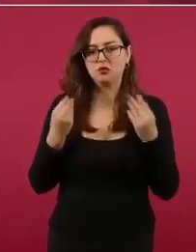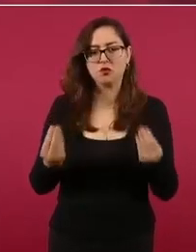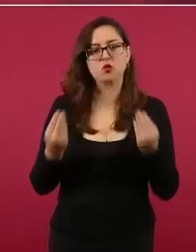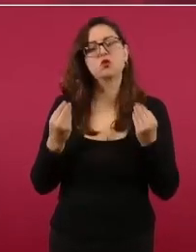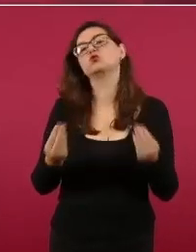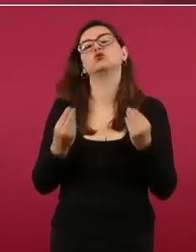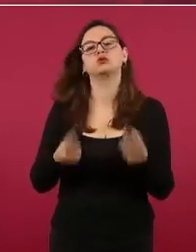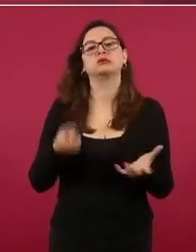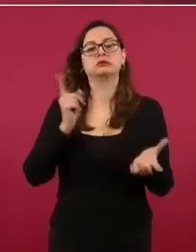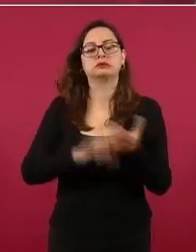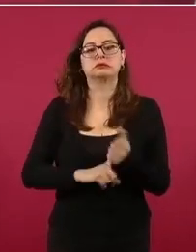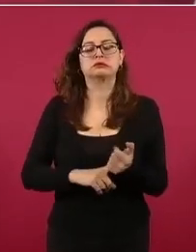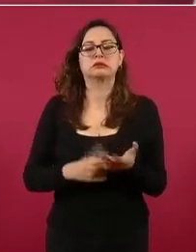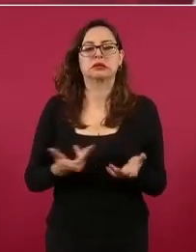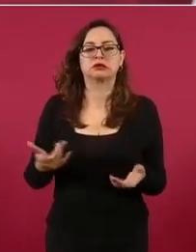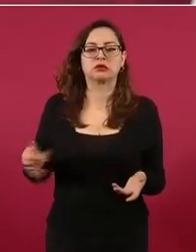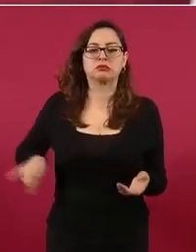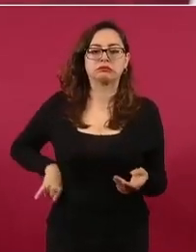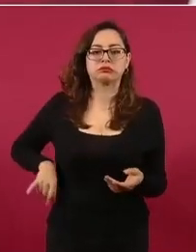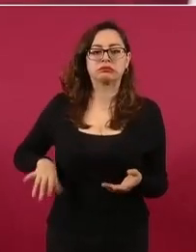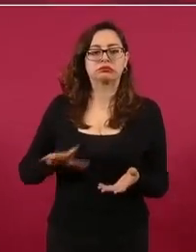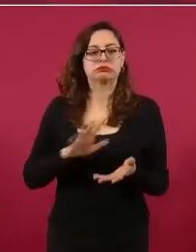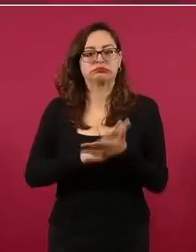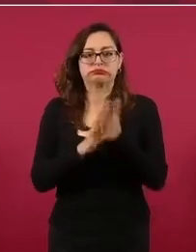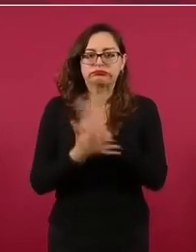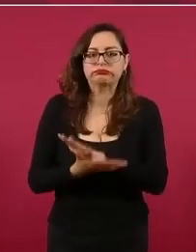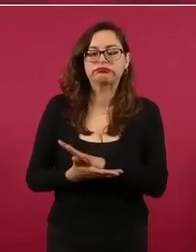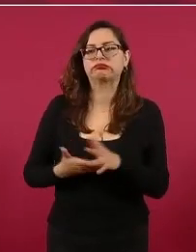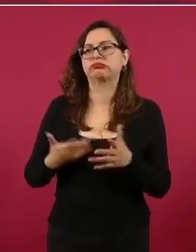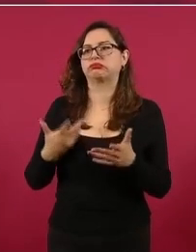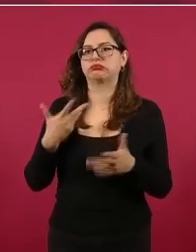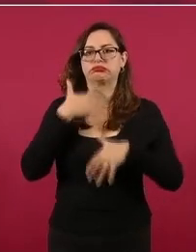intereses de